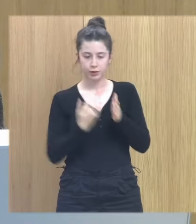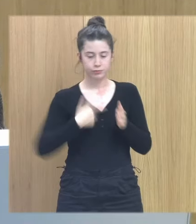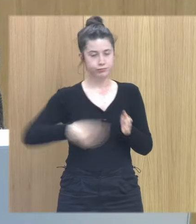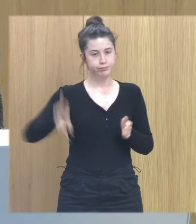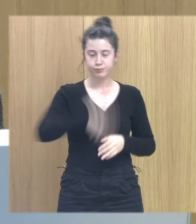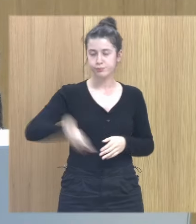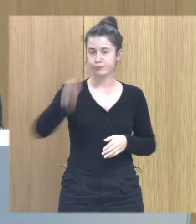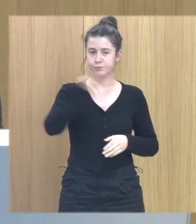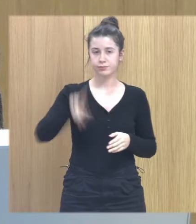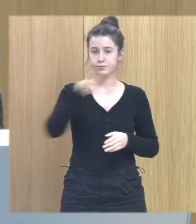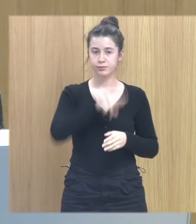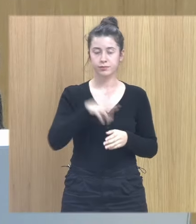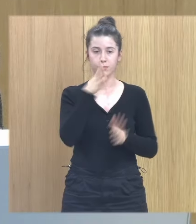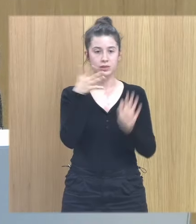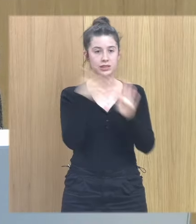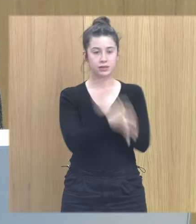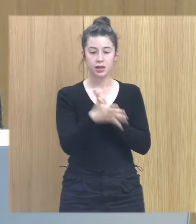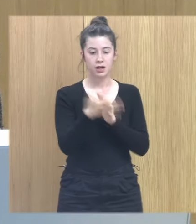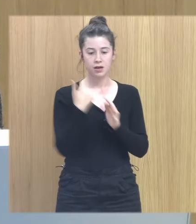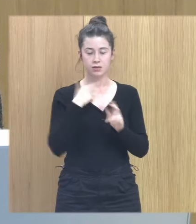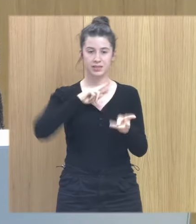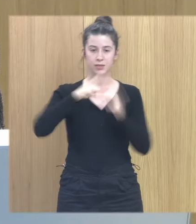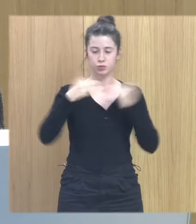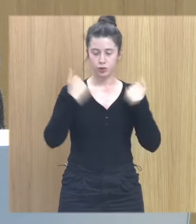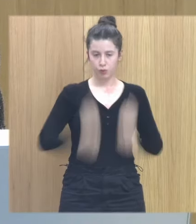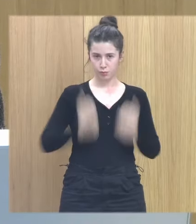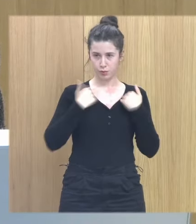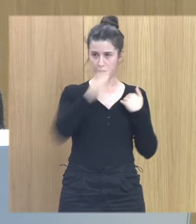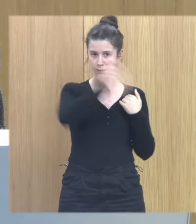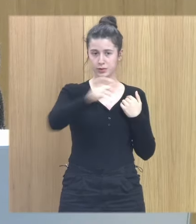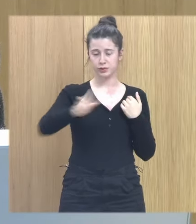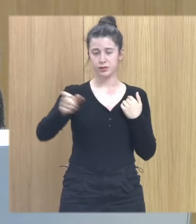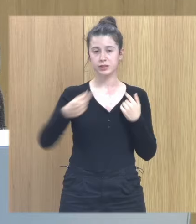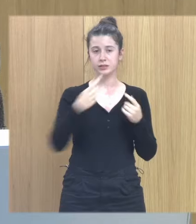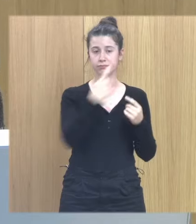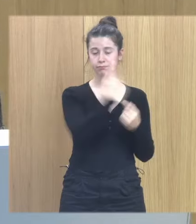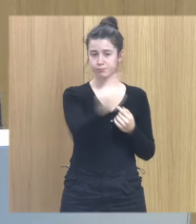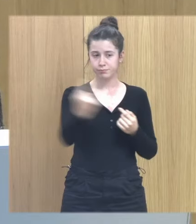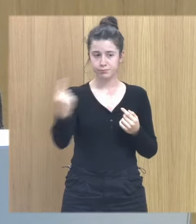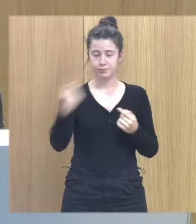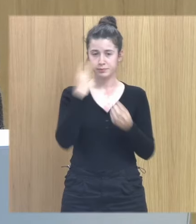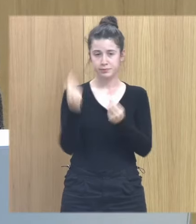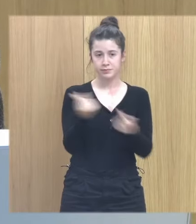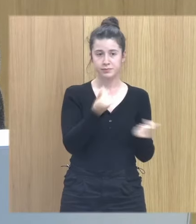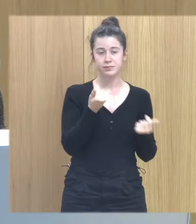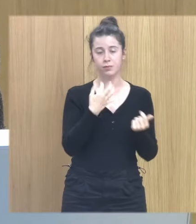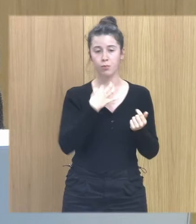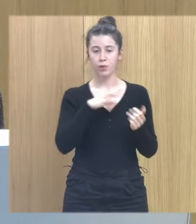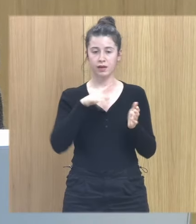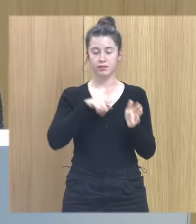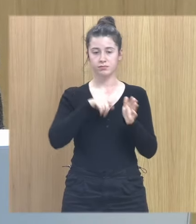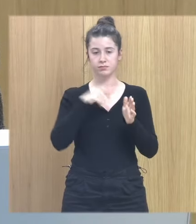volver porque supone trabajar las sensaciones corporales de las personas supone trabajar mucho más allá del pensamiento supone